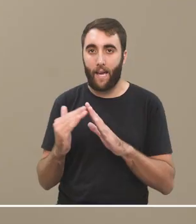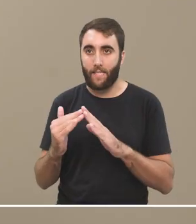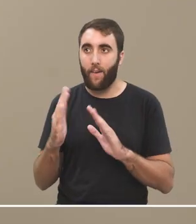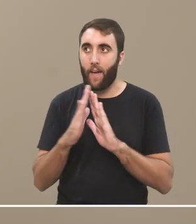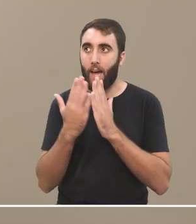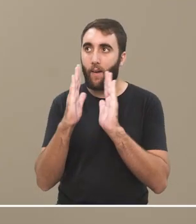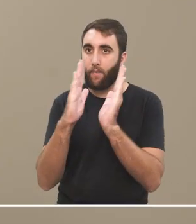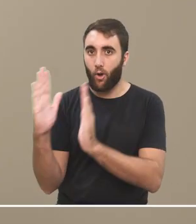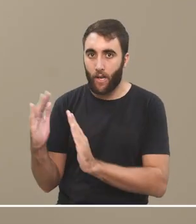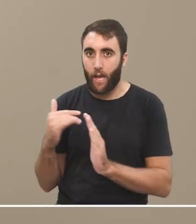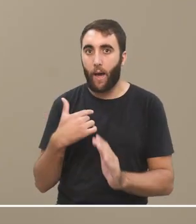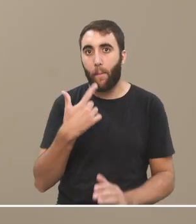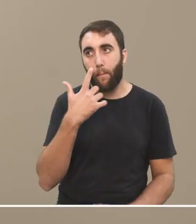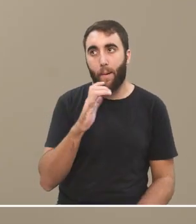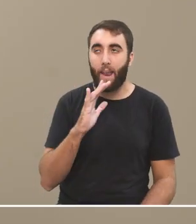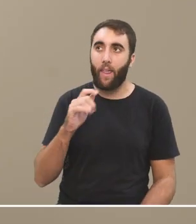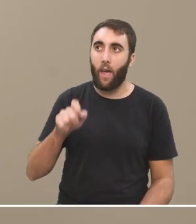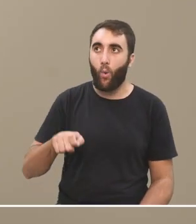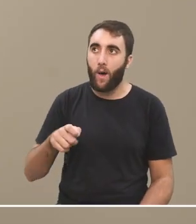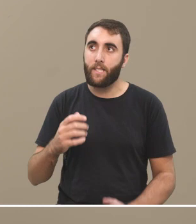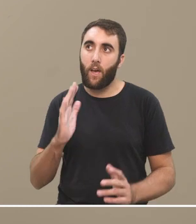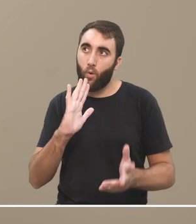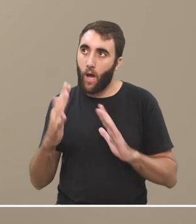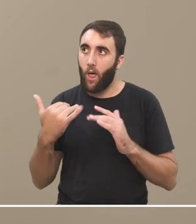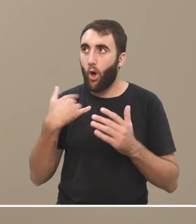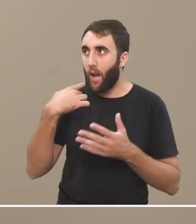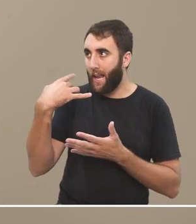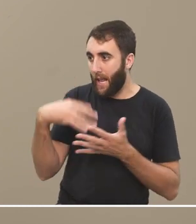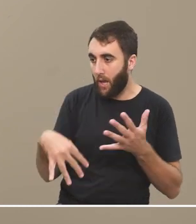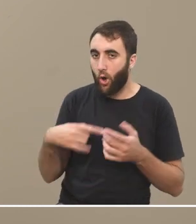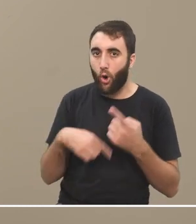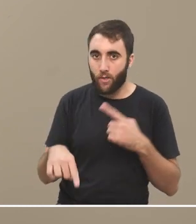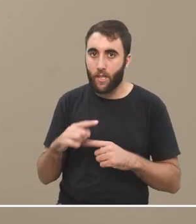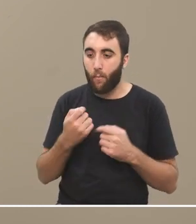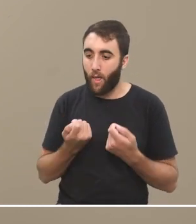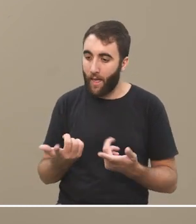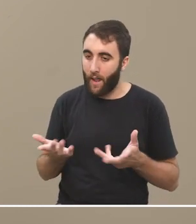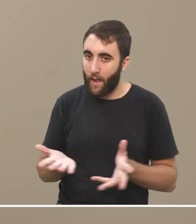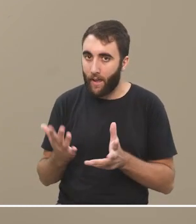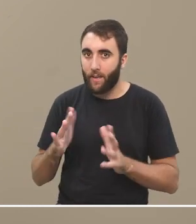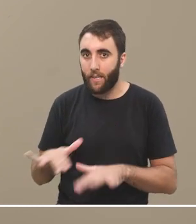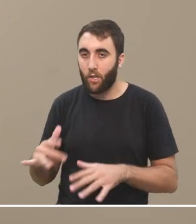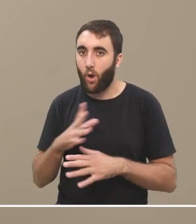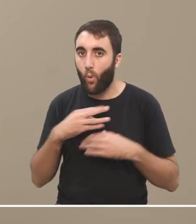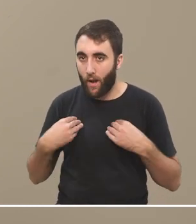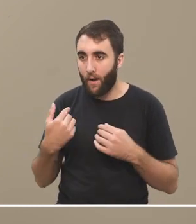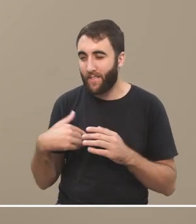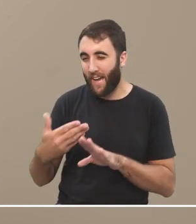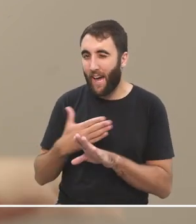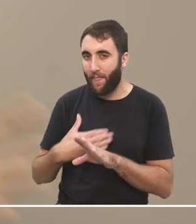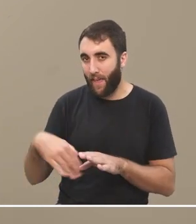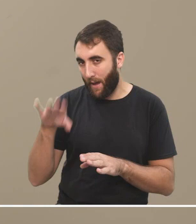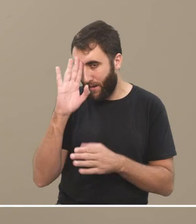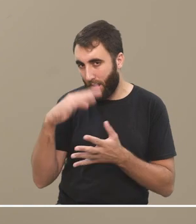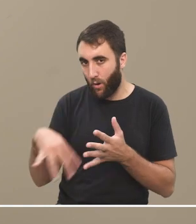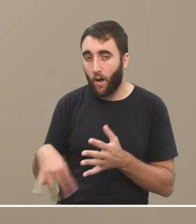biblioteca, padres letrados y un estímulo a la lectura y demás. Al llegar a la escuela había algunos que